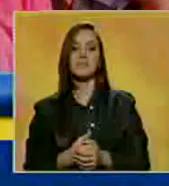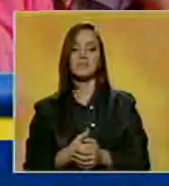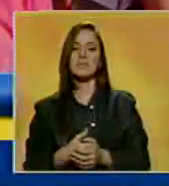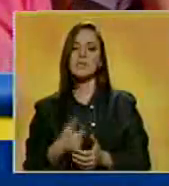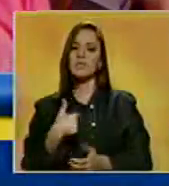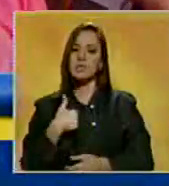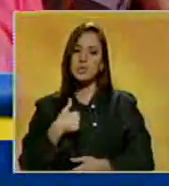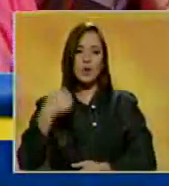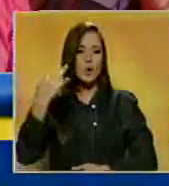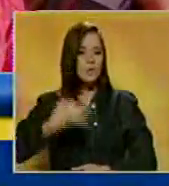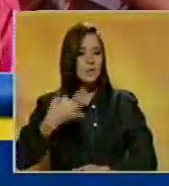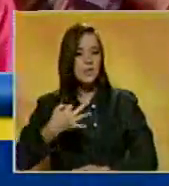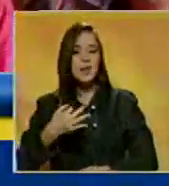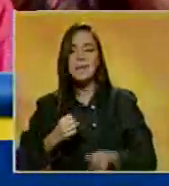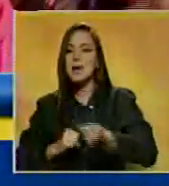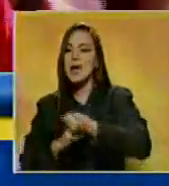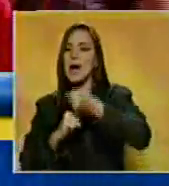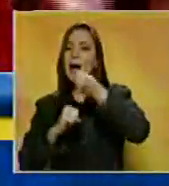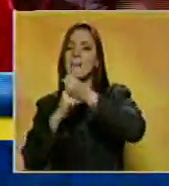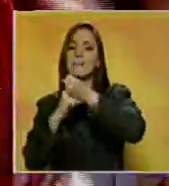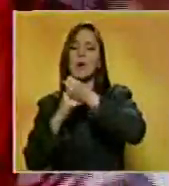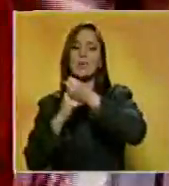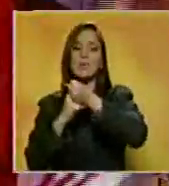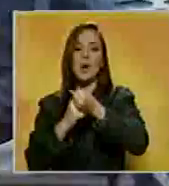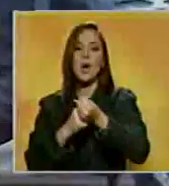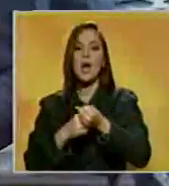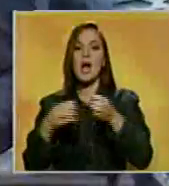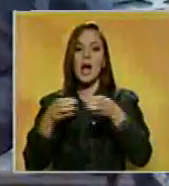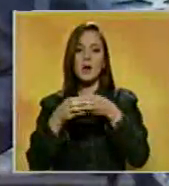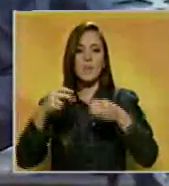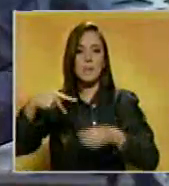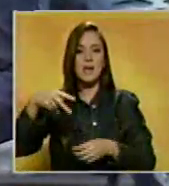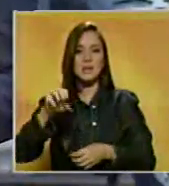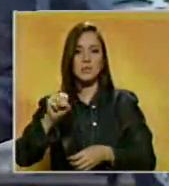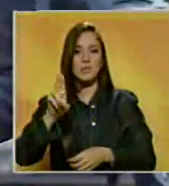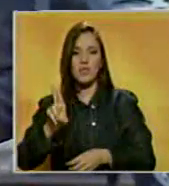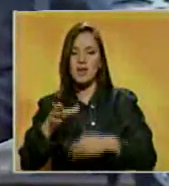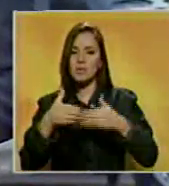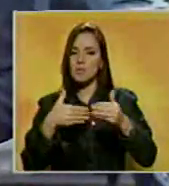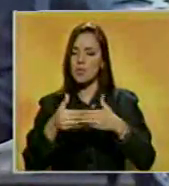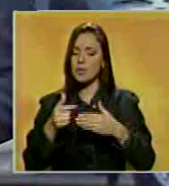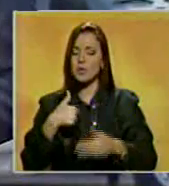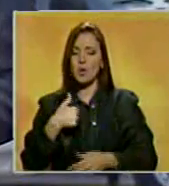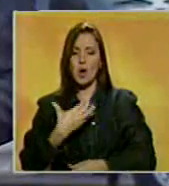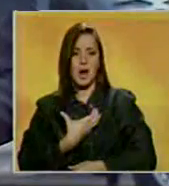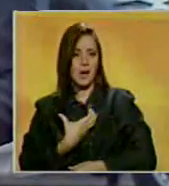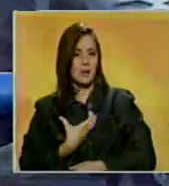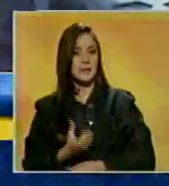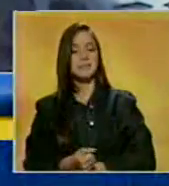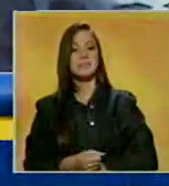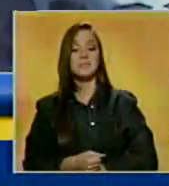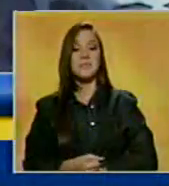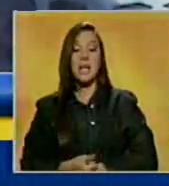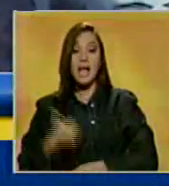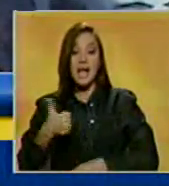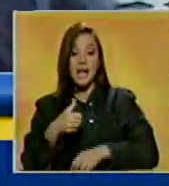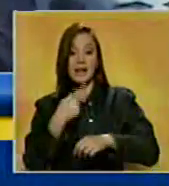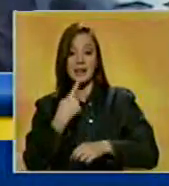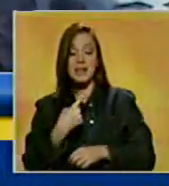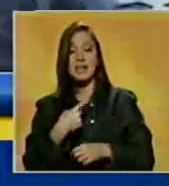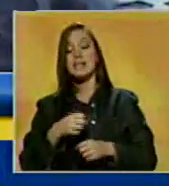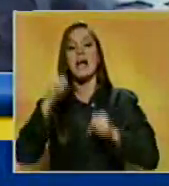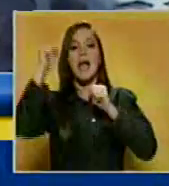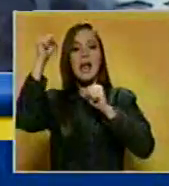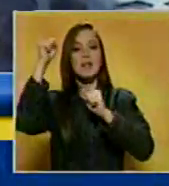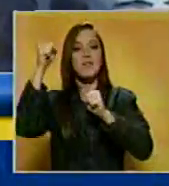y seré siempre militante del Partido Socialista Unido de Venezuela. La dirigencia regional del Partido Socialista Unido de Venezuela aseguró que con el triunfo de